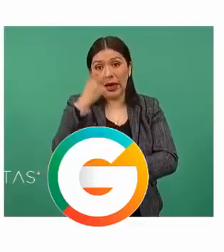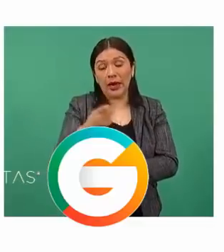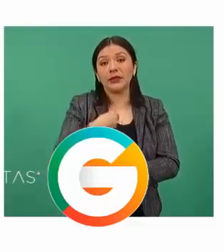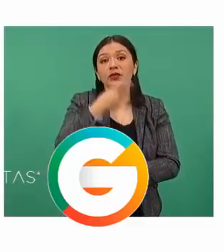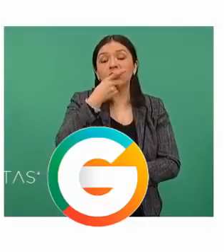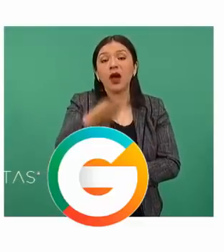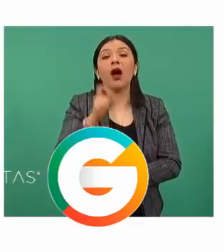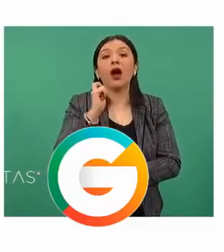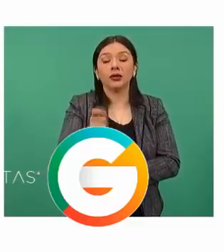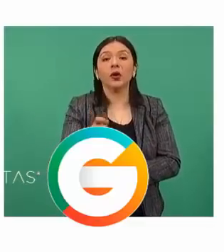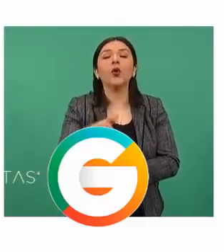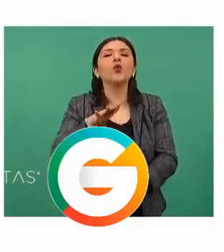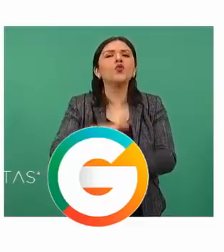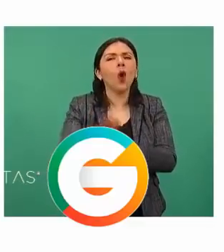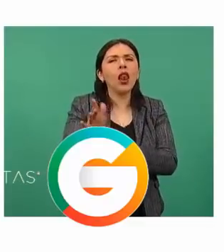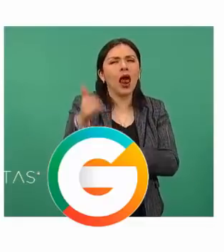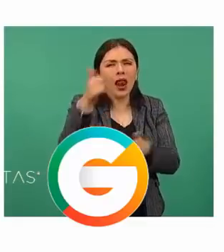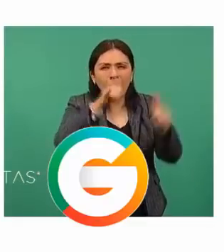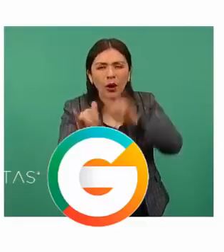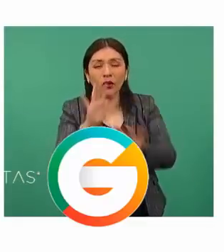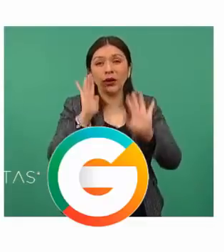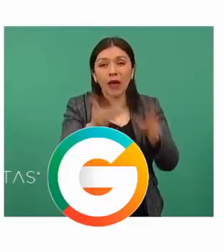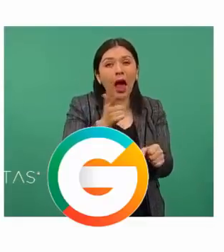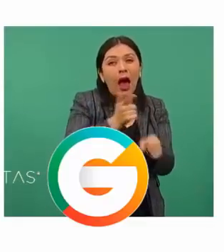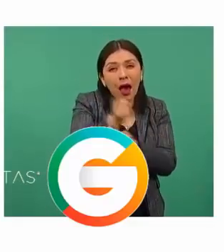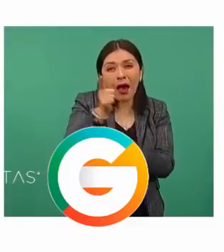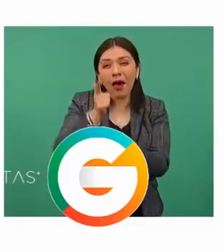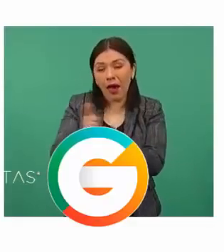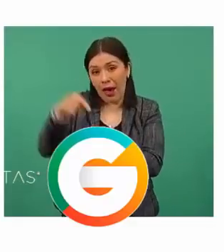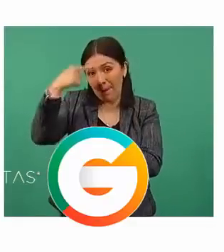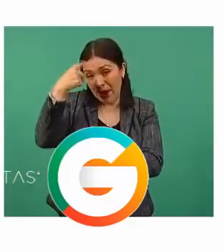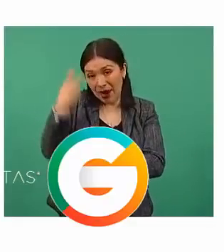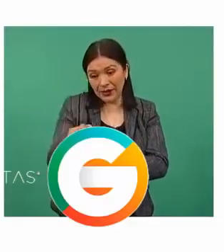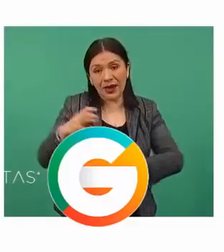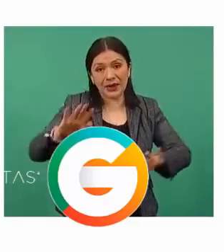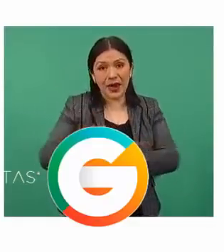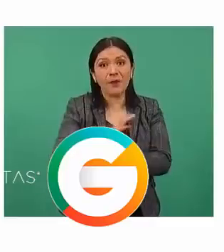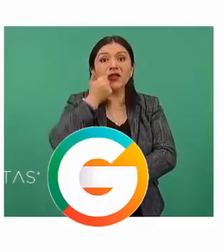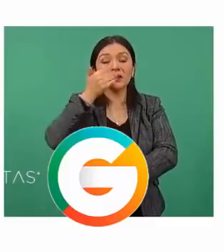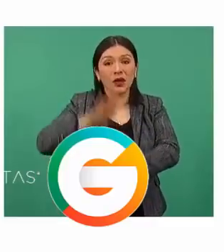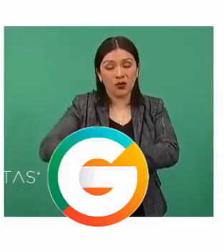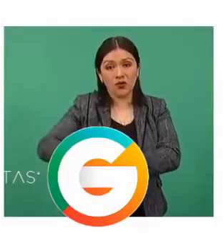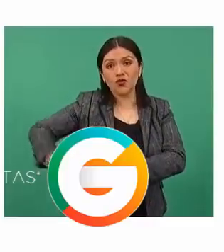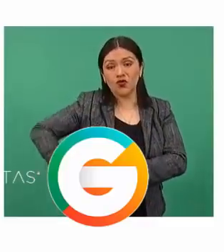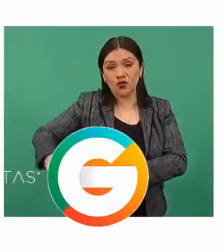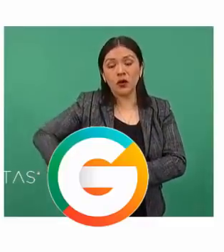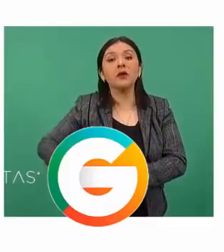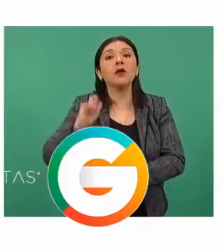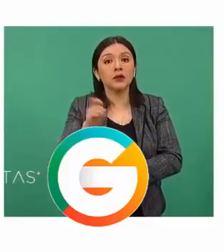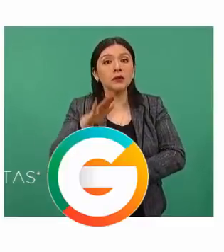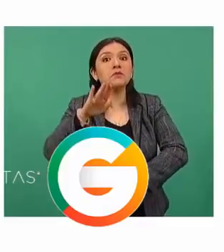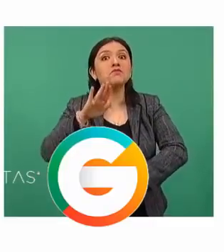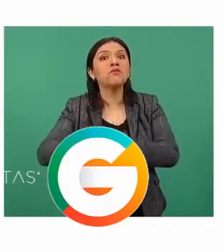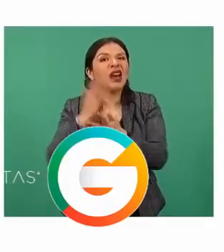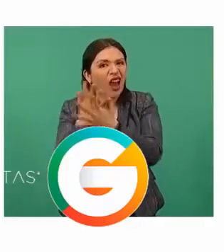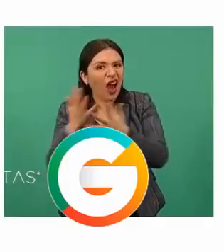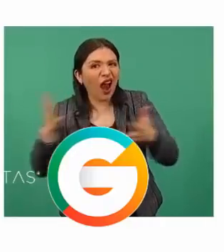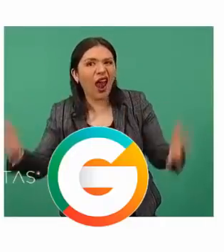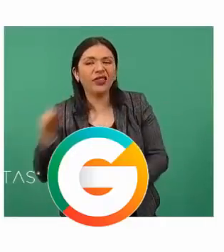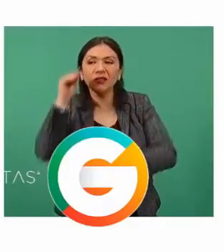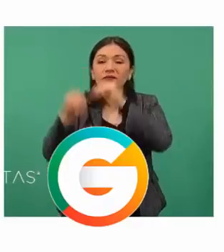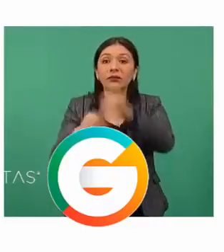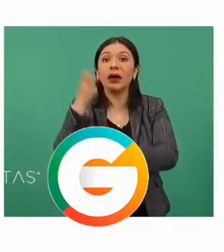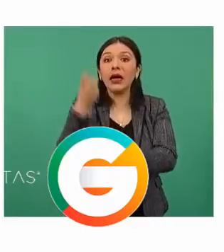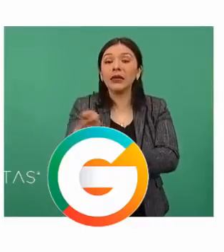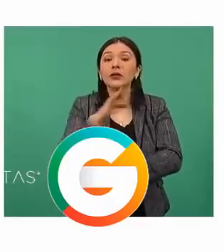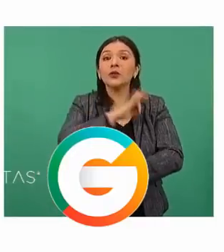laboratorios que se han descubierto o se han asegurado en esta administración han sido con mayores capacidades, lo que nos